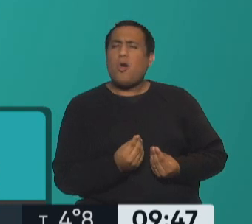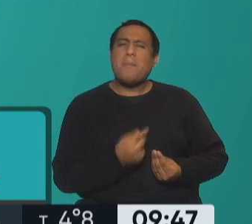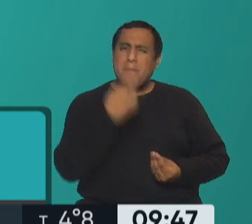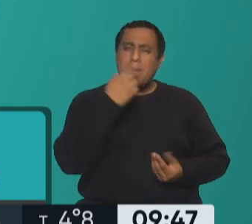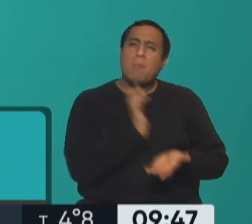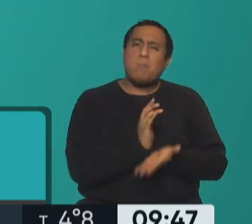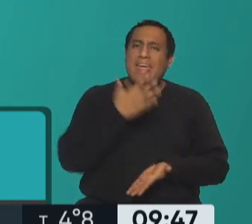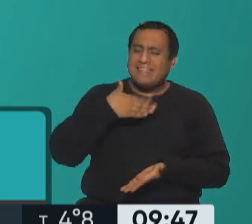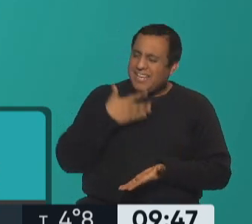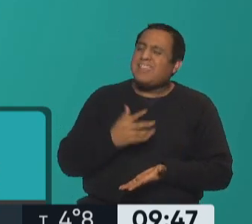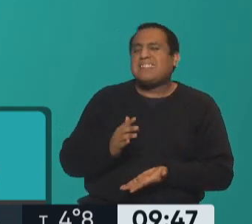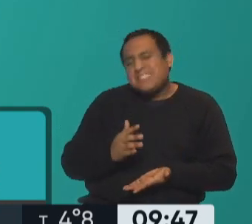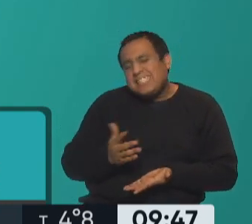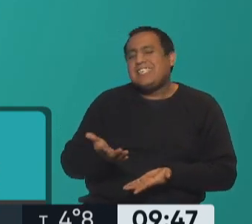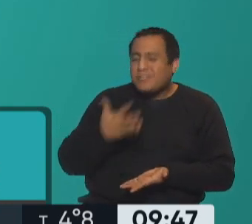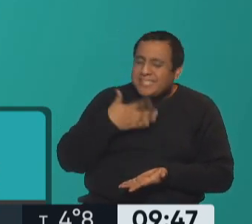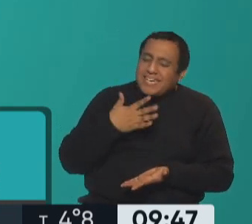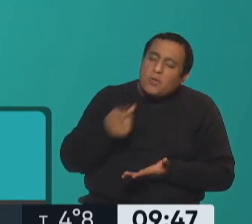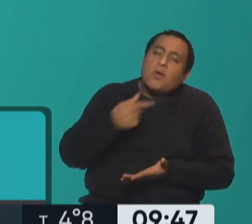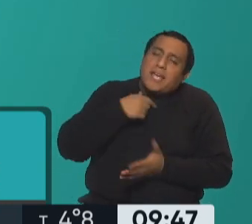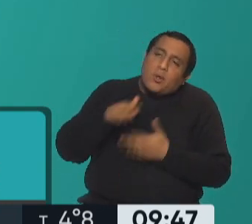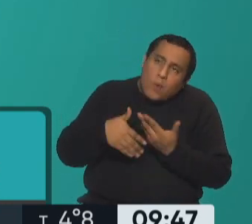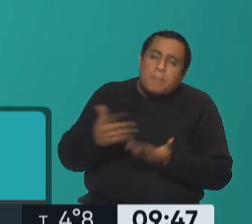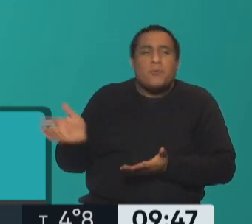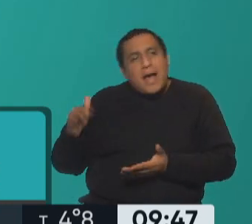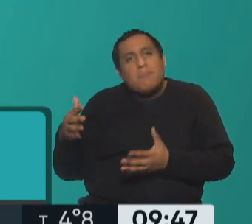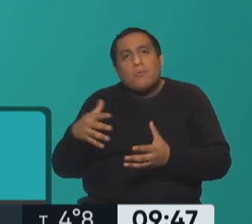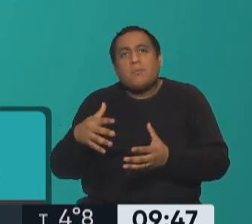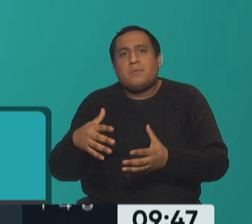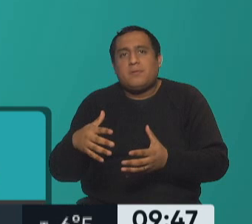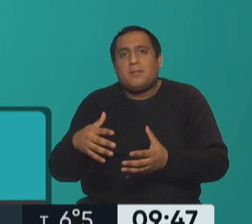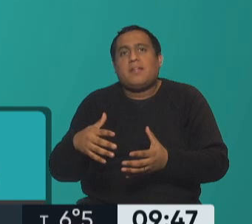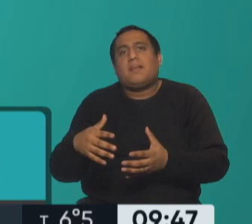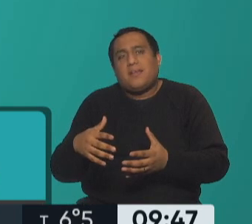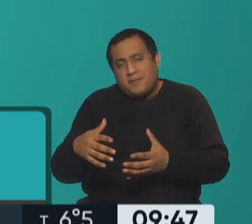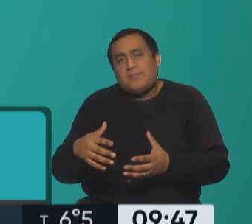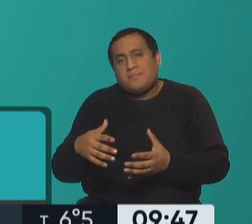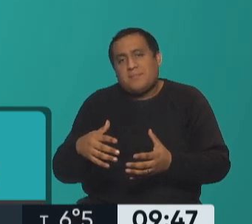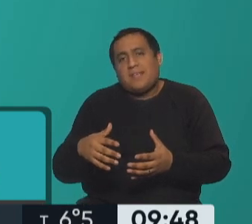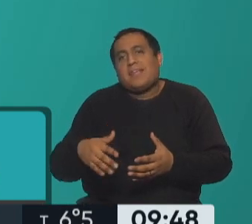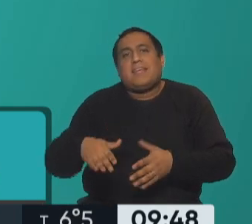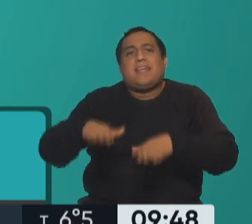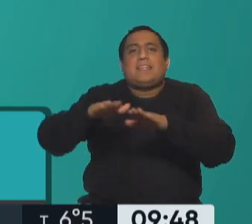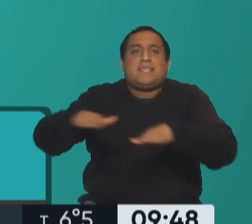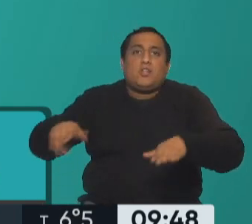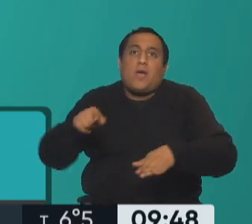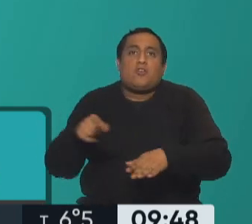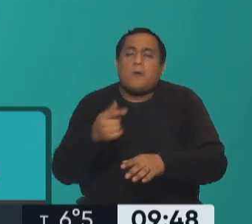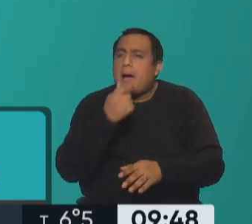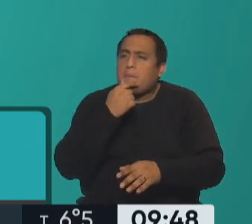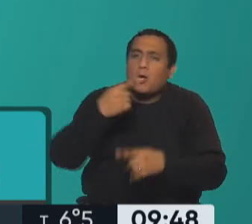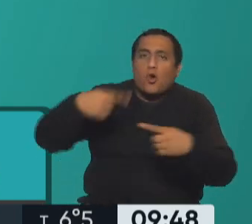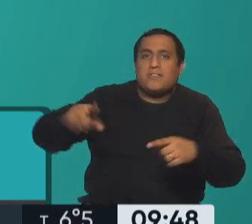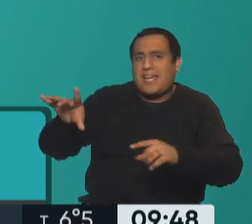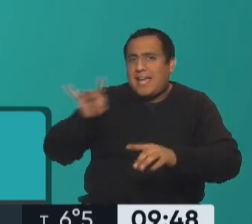y al mismo tiempo te estoy llevando diciendo que esto no es optativo obviamente esto para las cosas que no son optativas los chicos tienen que poder elegir un montón de cosas